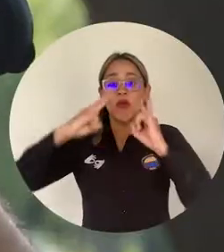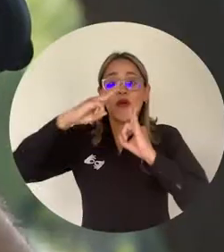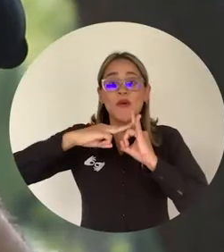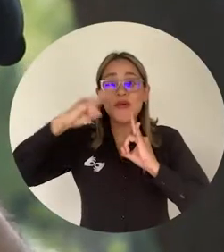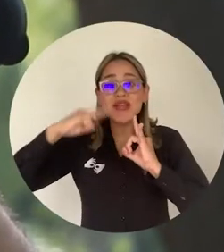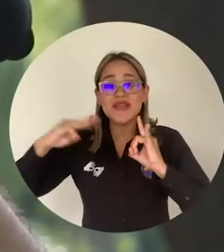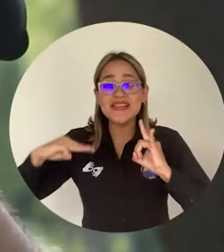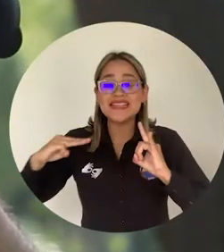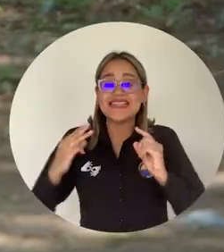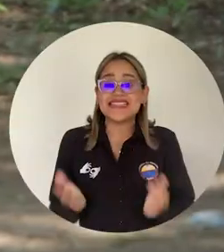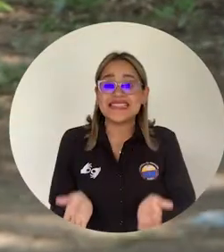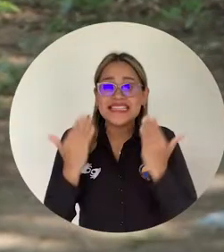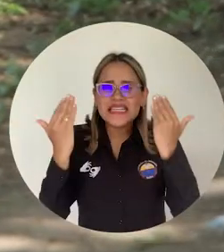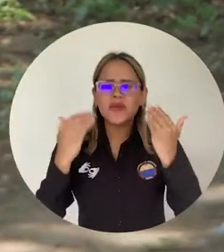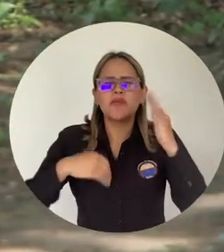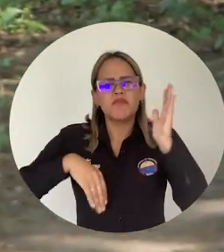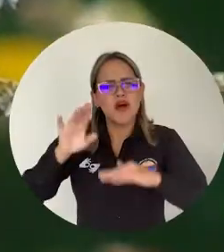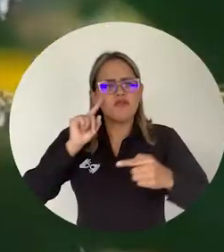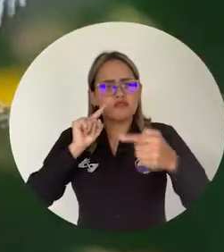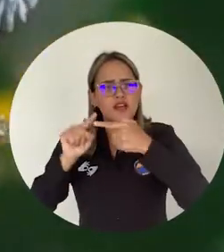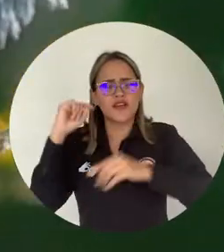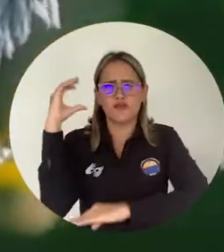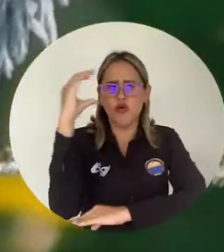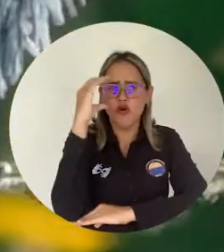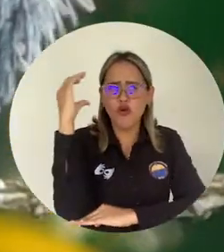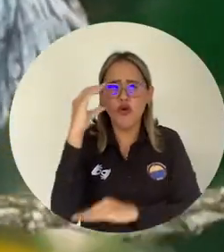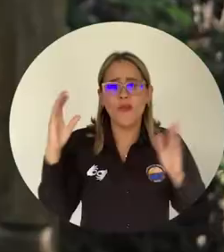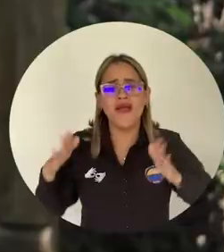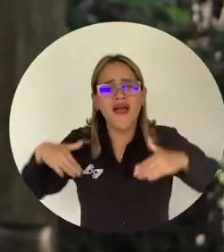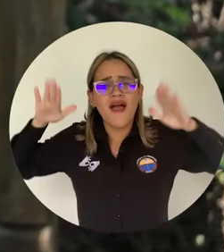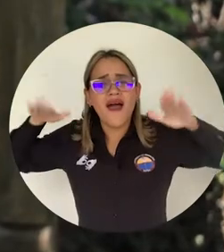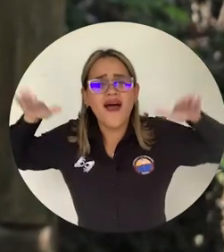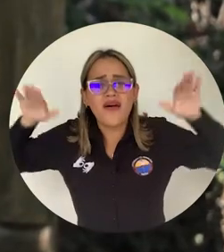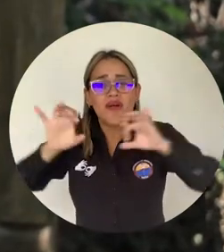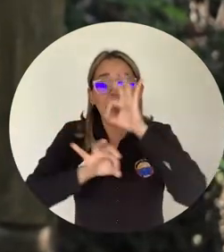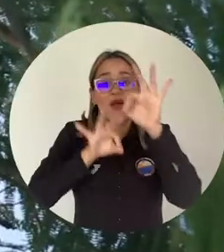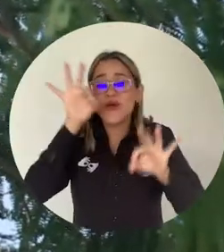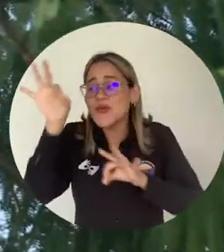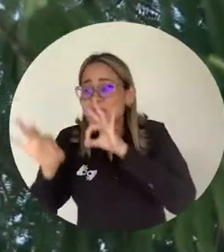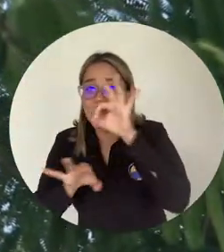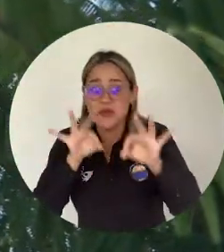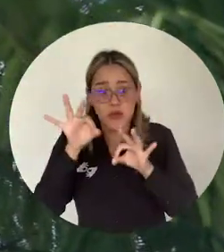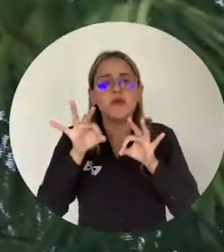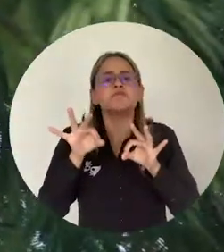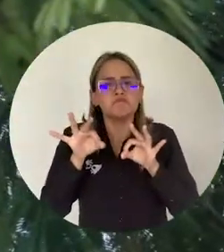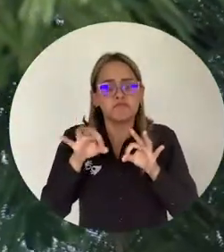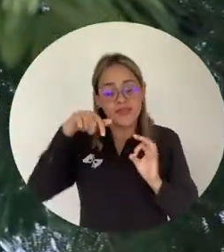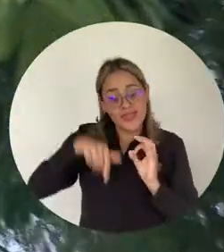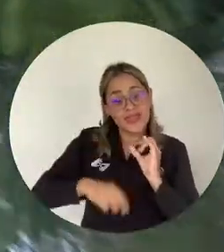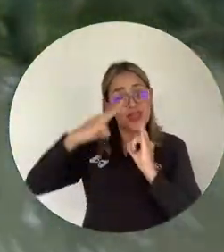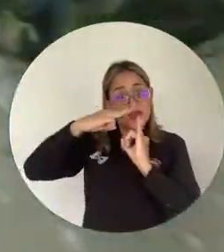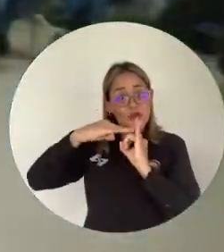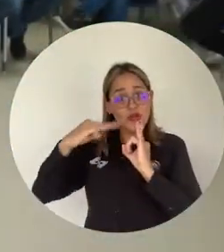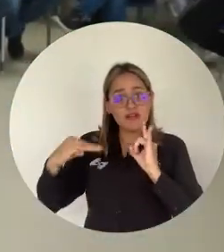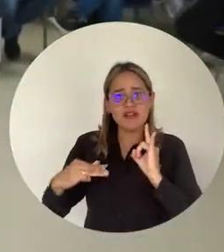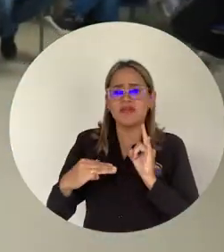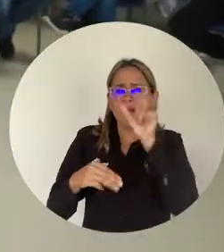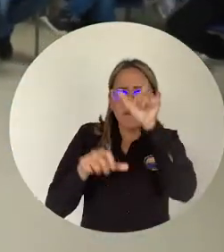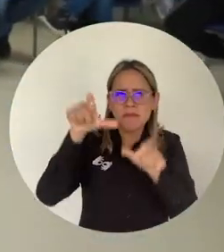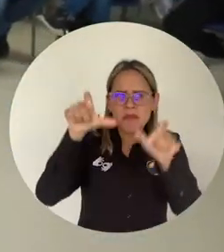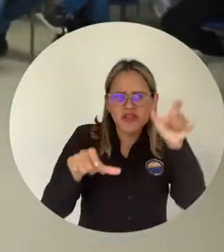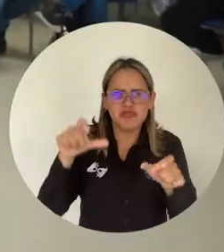La Universidad del Magdalena es pieza clave en la conservación de aves en el país y en ese propósito recibió en su campus a